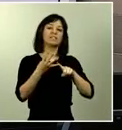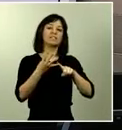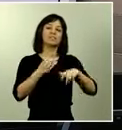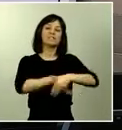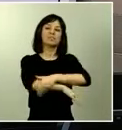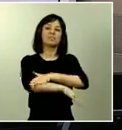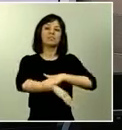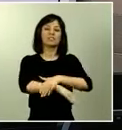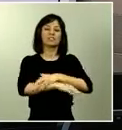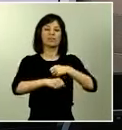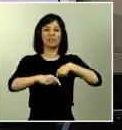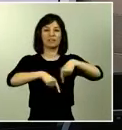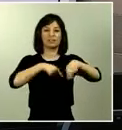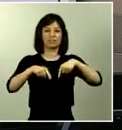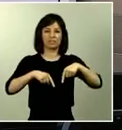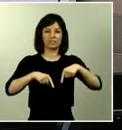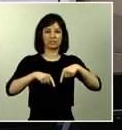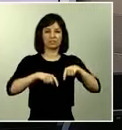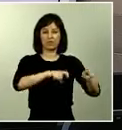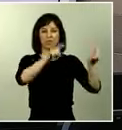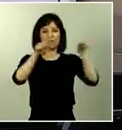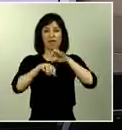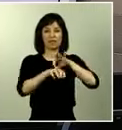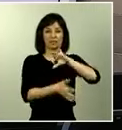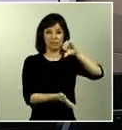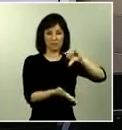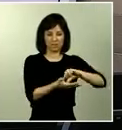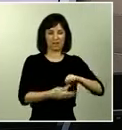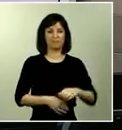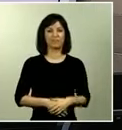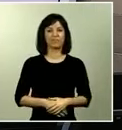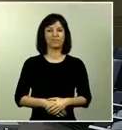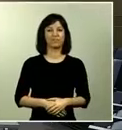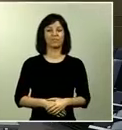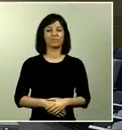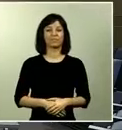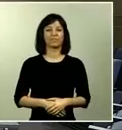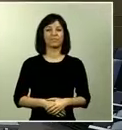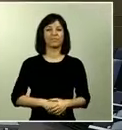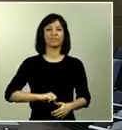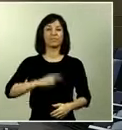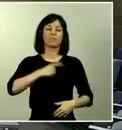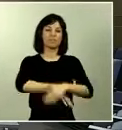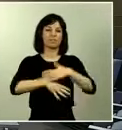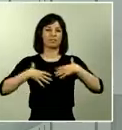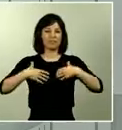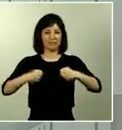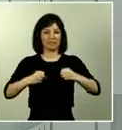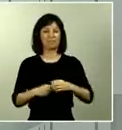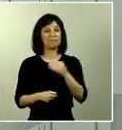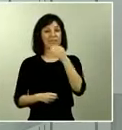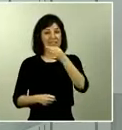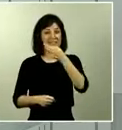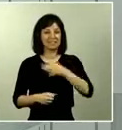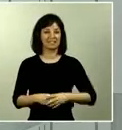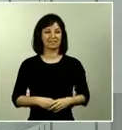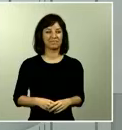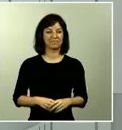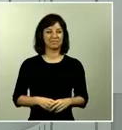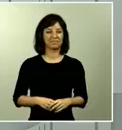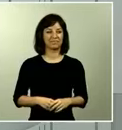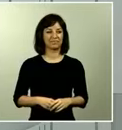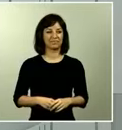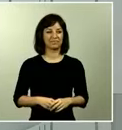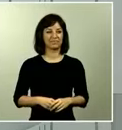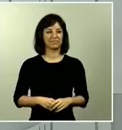Transportes, Movilidad y Agenda Urbana, José Luis Ávamos. Tiene la palabra el ministro de Sanidad, Salvador Illa. Buenas tardes. Buenas tardes. Comparezco junto